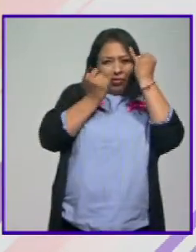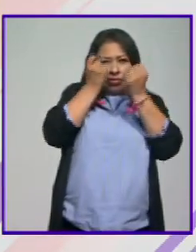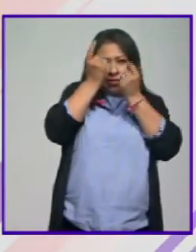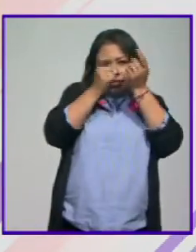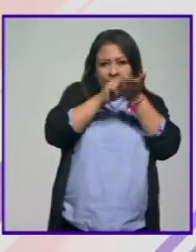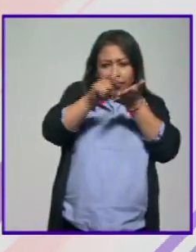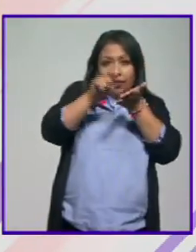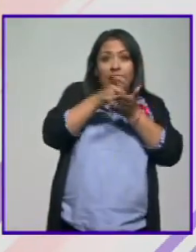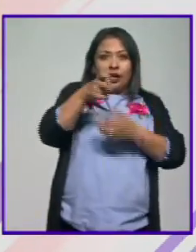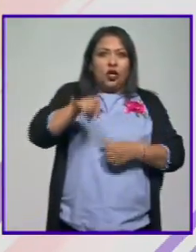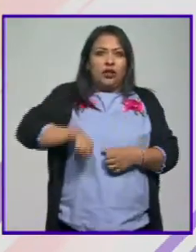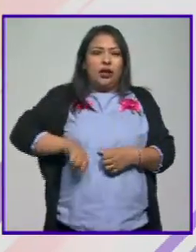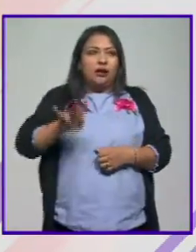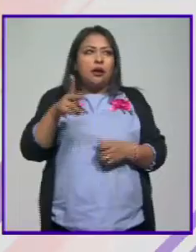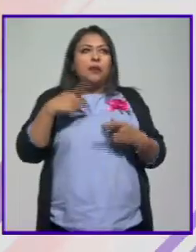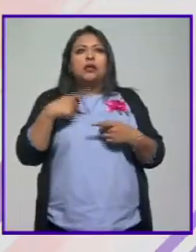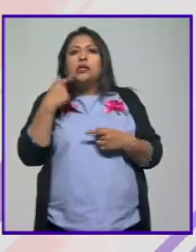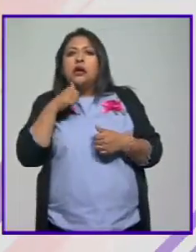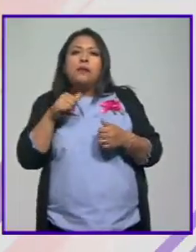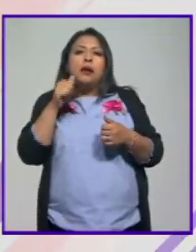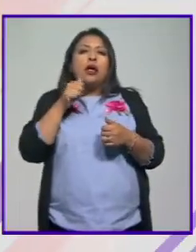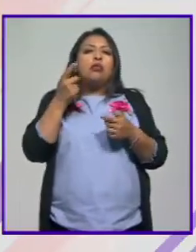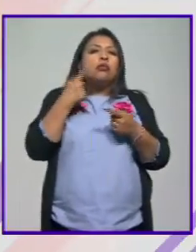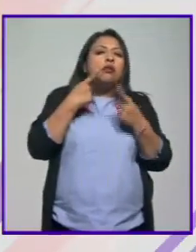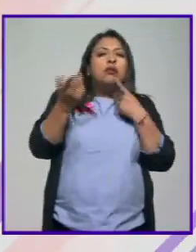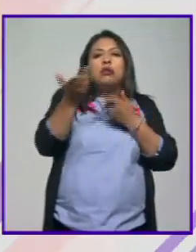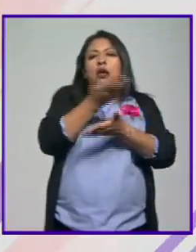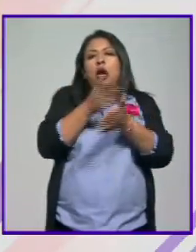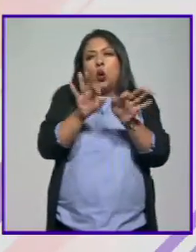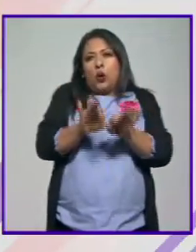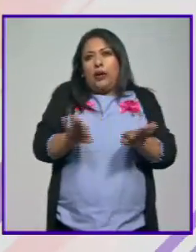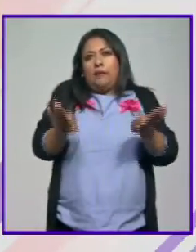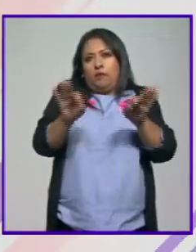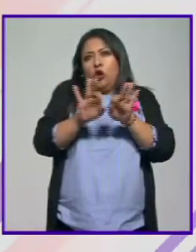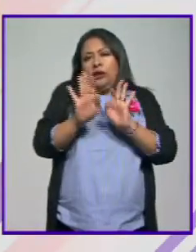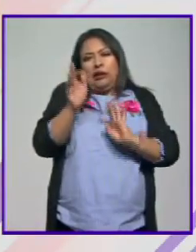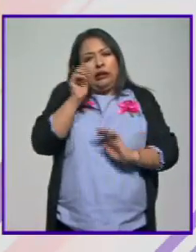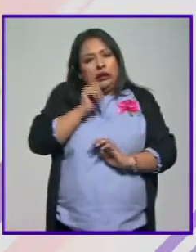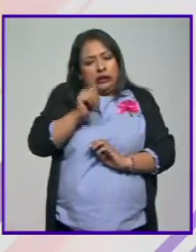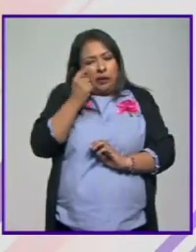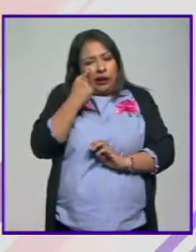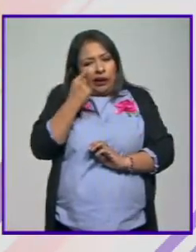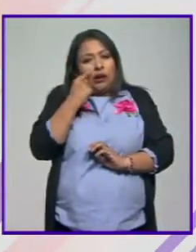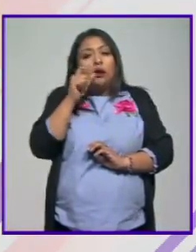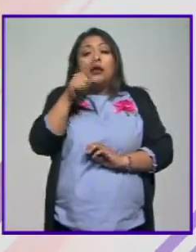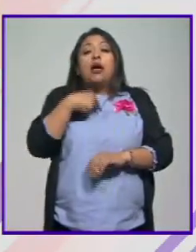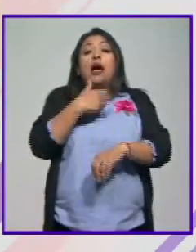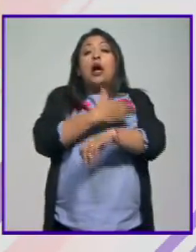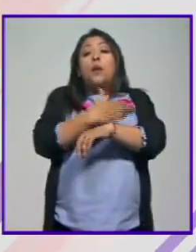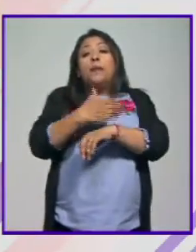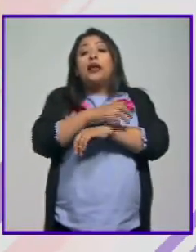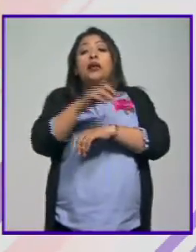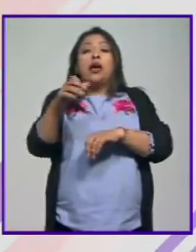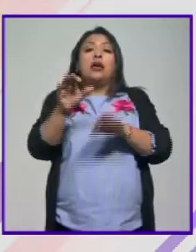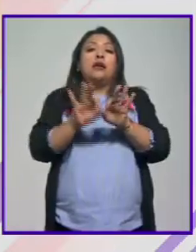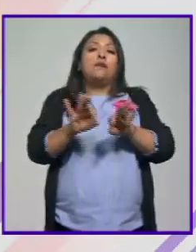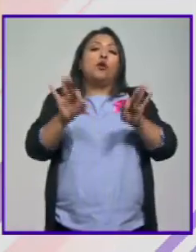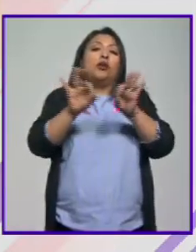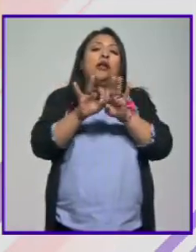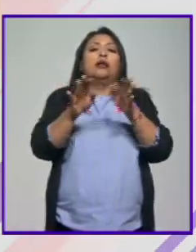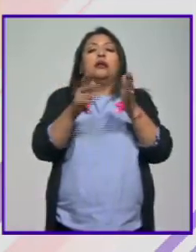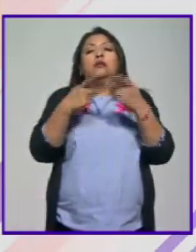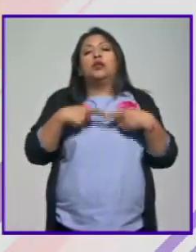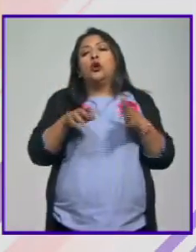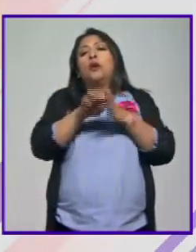interesante es un público que siempre dialoga de cosas que son importantes que son trascendentes y además ha acompañado a grandes intérpretes por ejemplo de